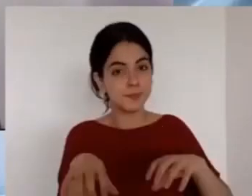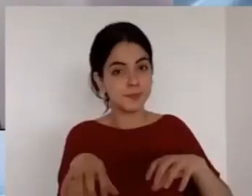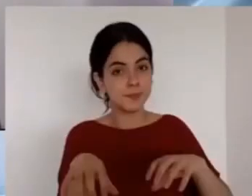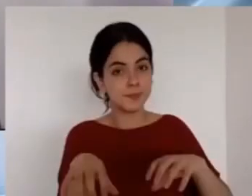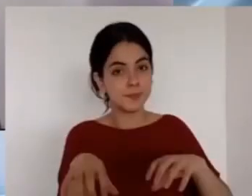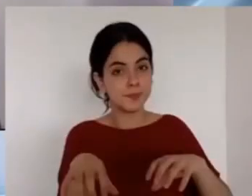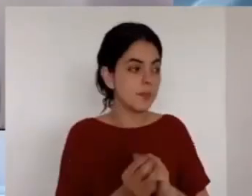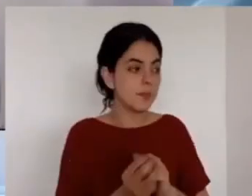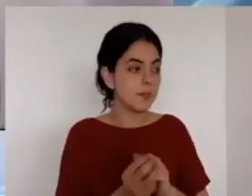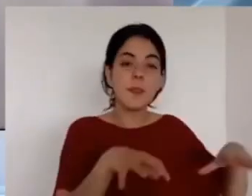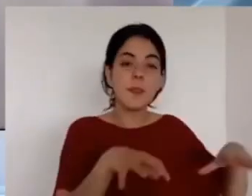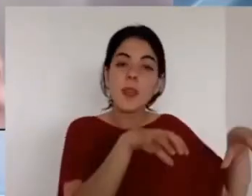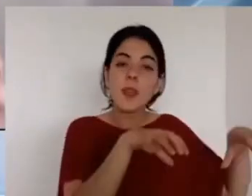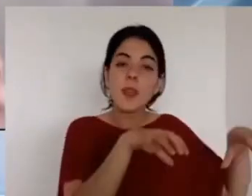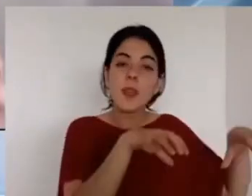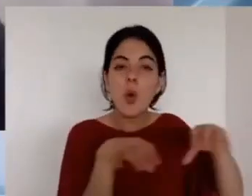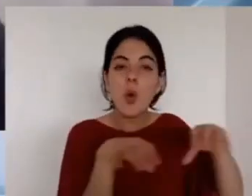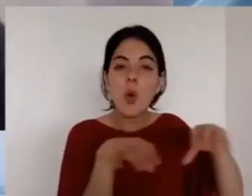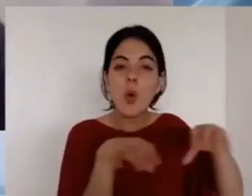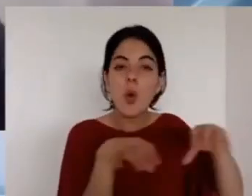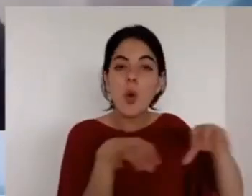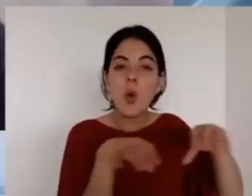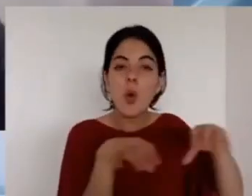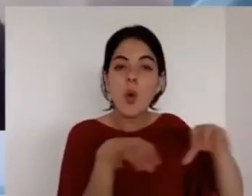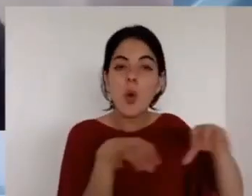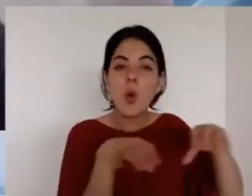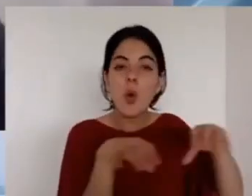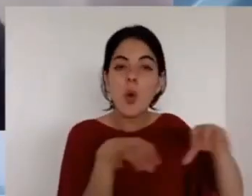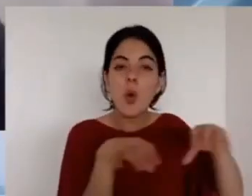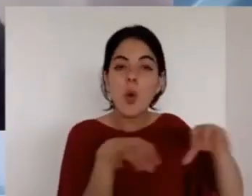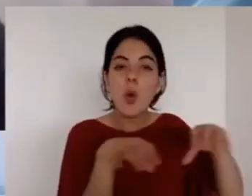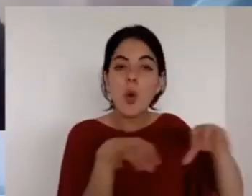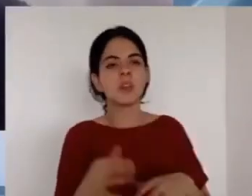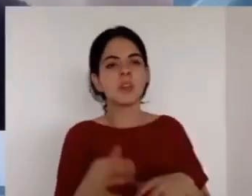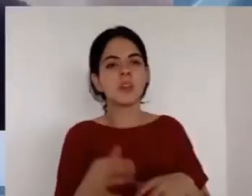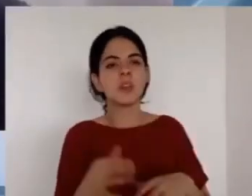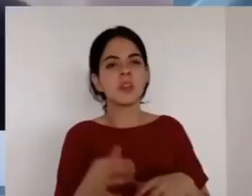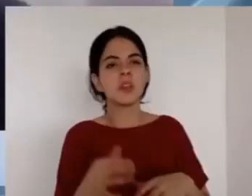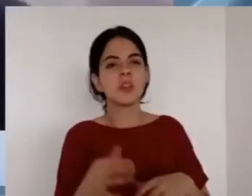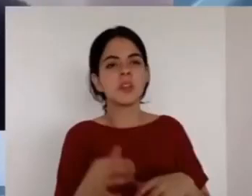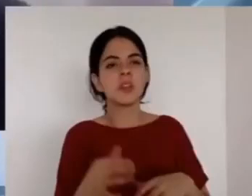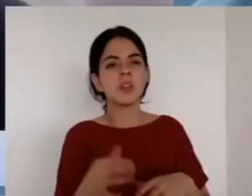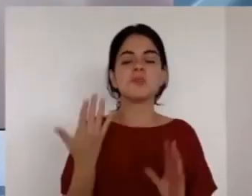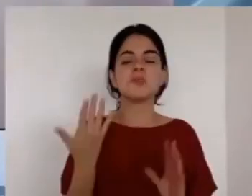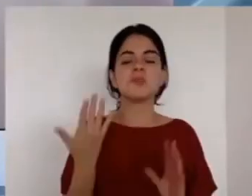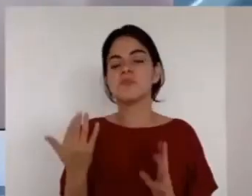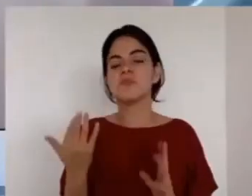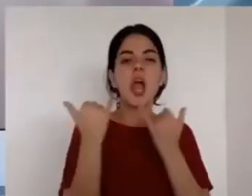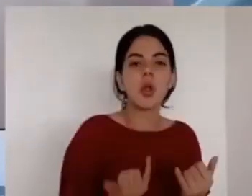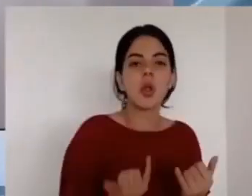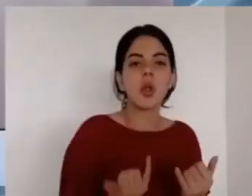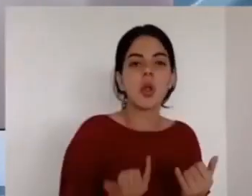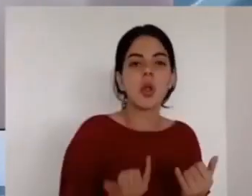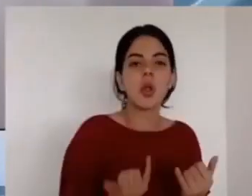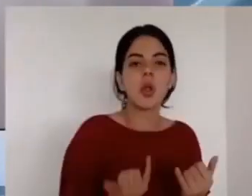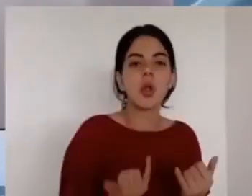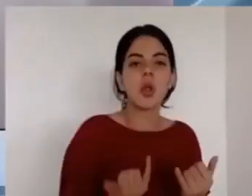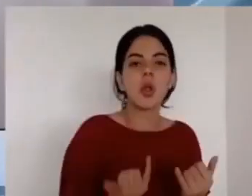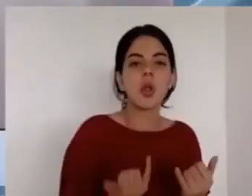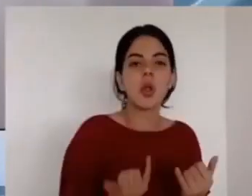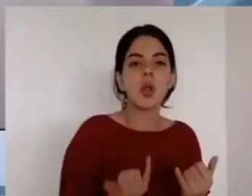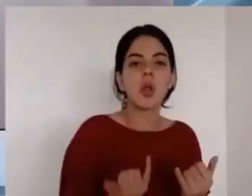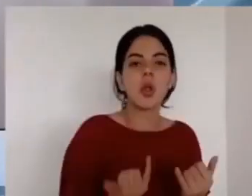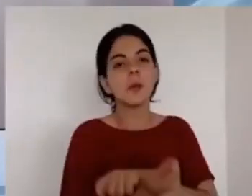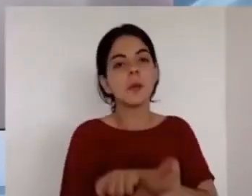pero yo hago una diferencia si ustedes me lo permiten esta tarde hago una diferencia para mí el arrepentimiento es un